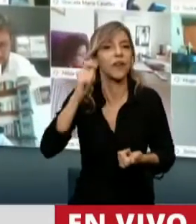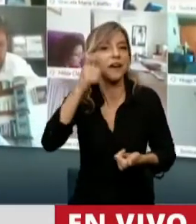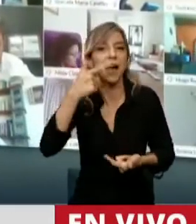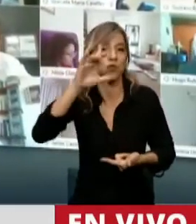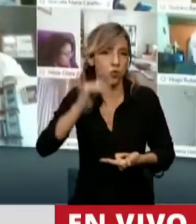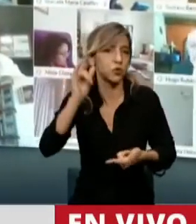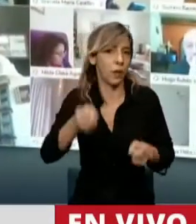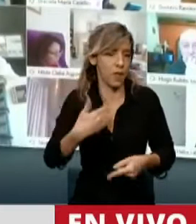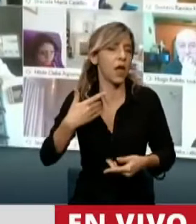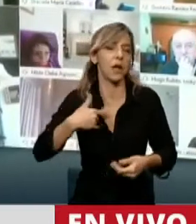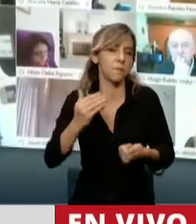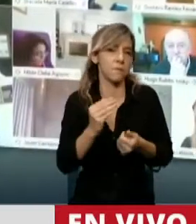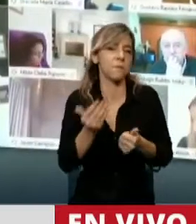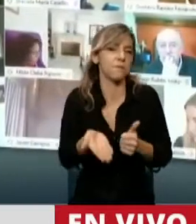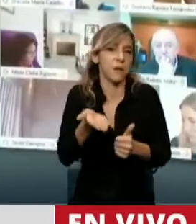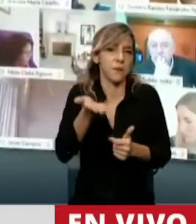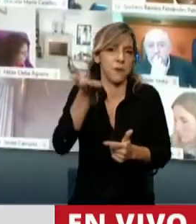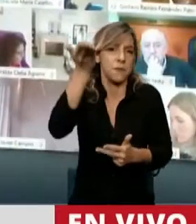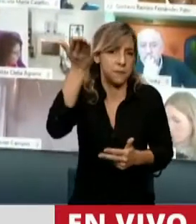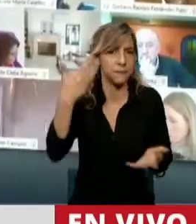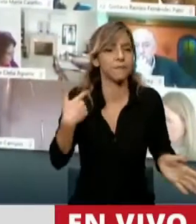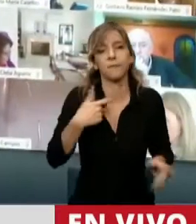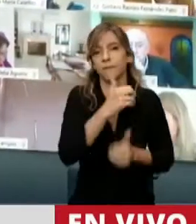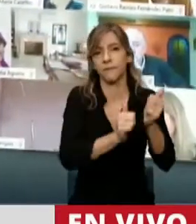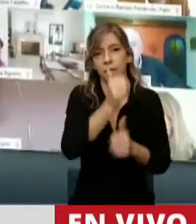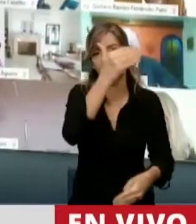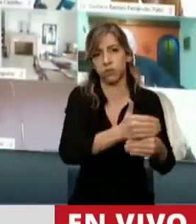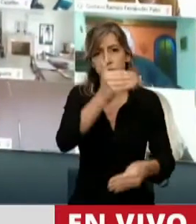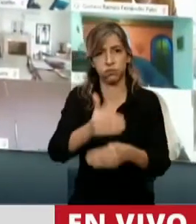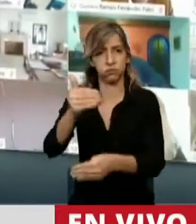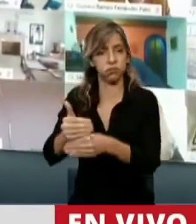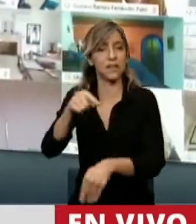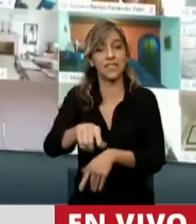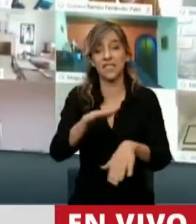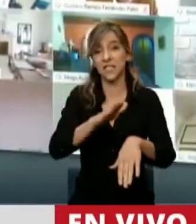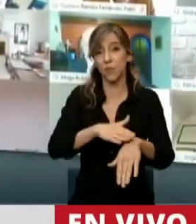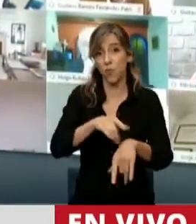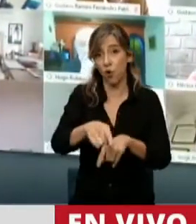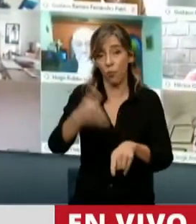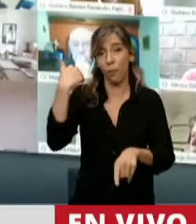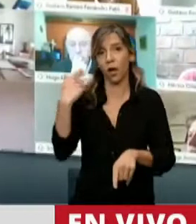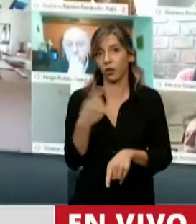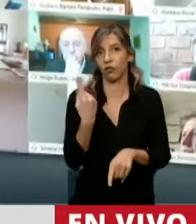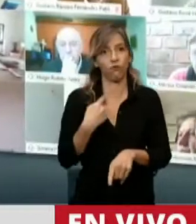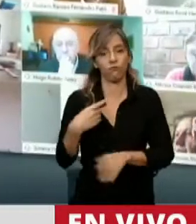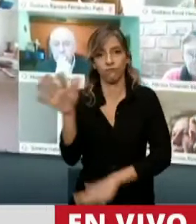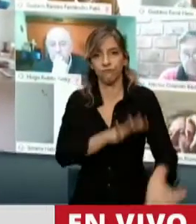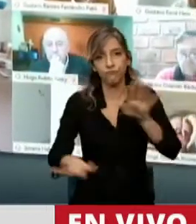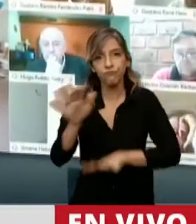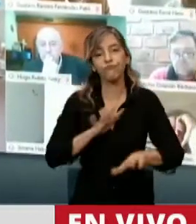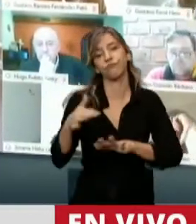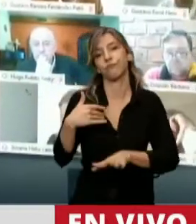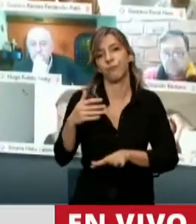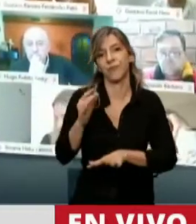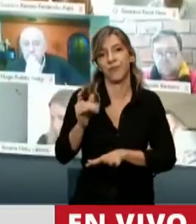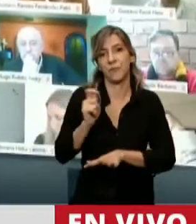empresas a cerrar. Y en ese contexto de crisis profunda fue que nuestro gobierno tomó una serie de medidas para cambiar